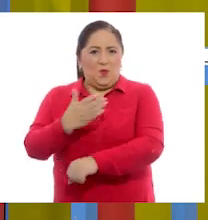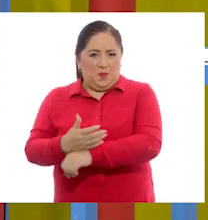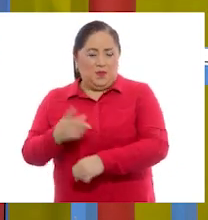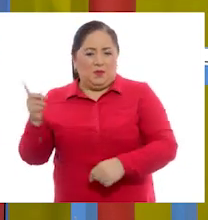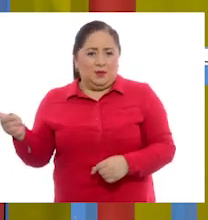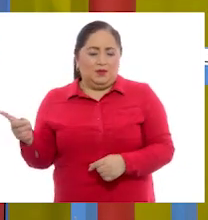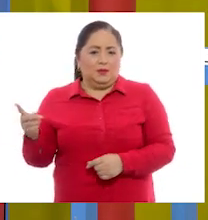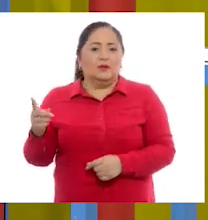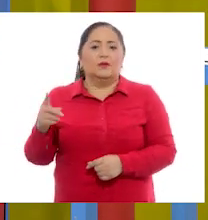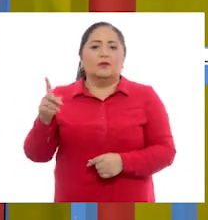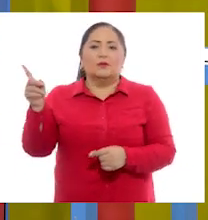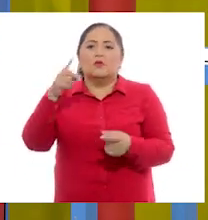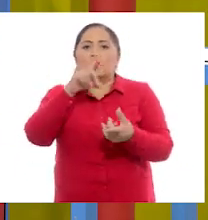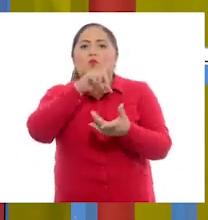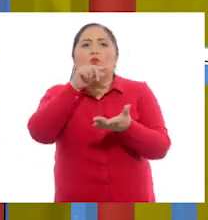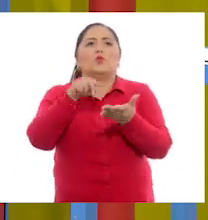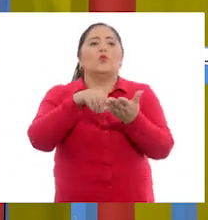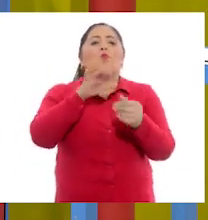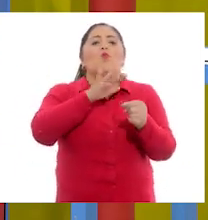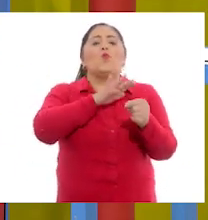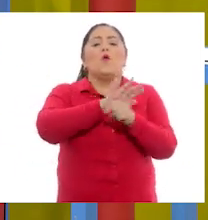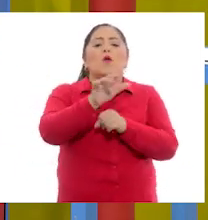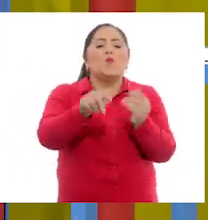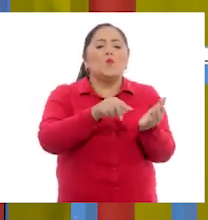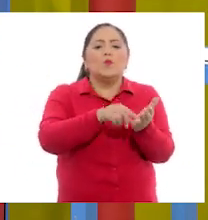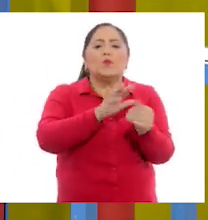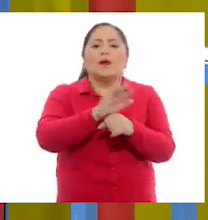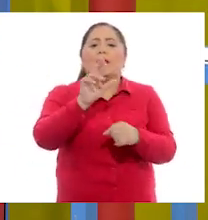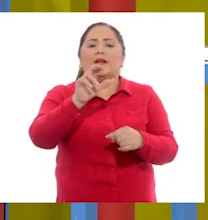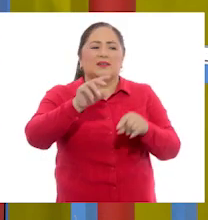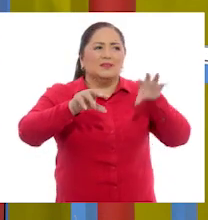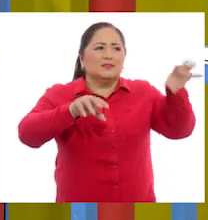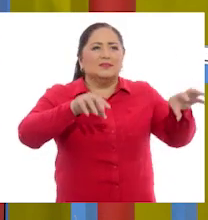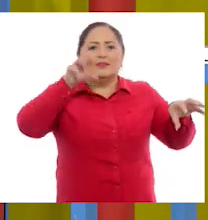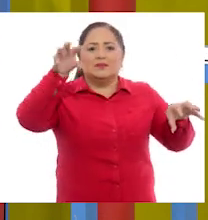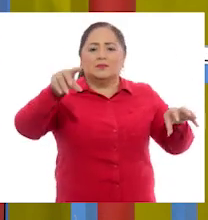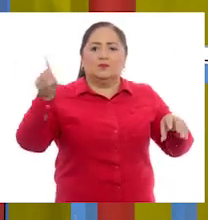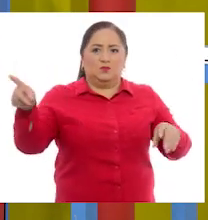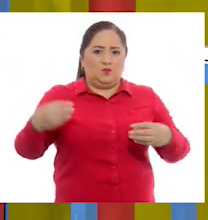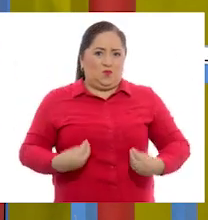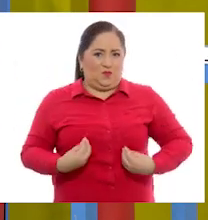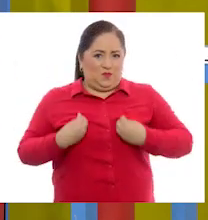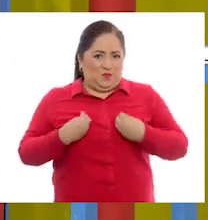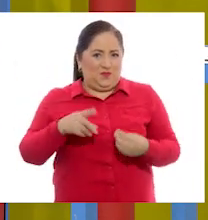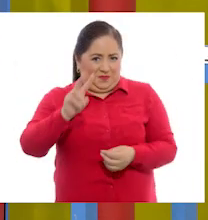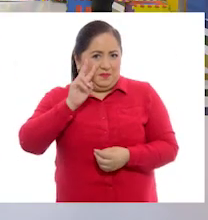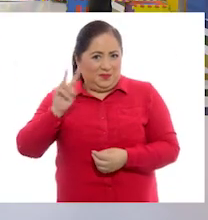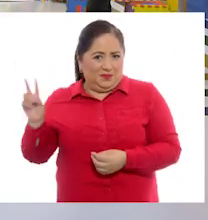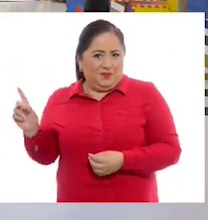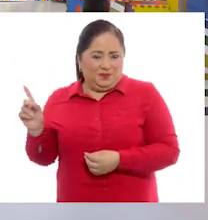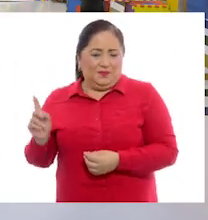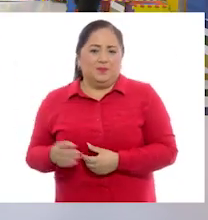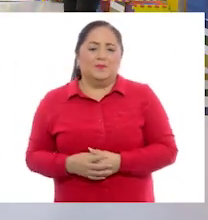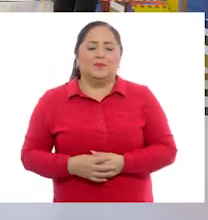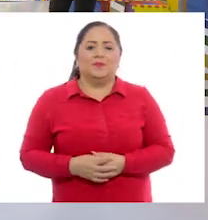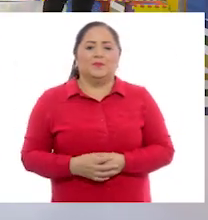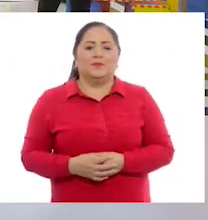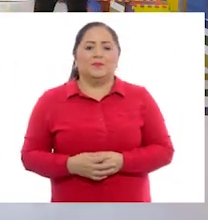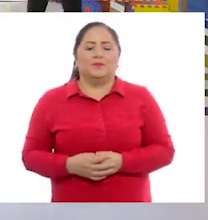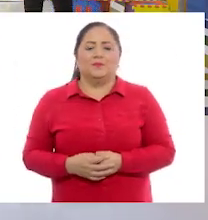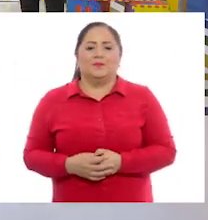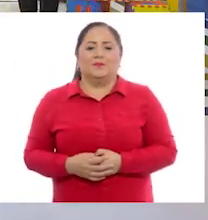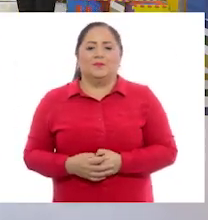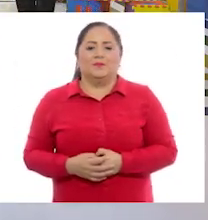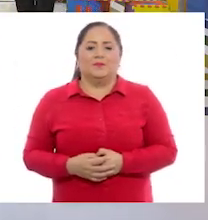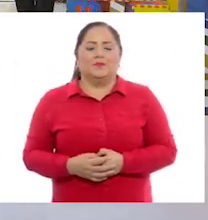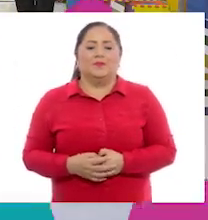nos va a indicar cuáles son los lugares de referencia que hay donde ella vive. ¿Quieres verlo, Pili? Vamos a ver. Vamos a ver